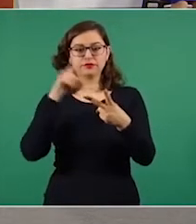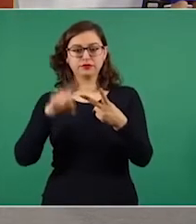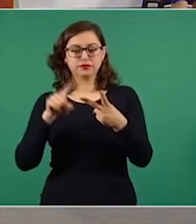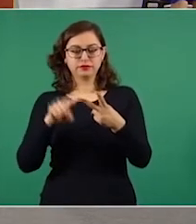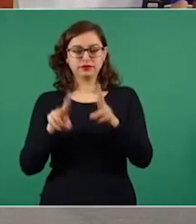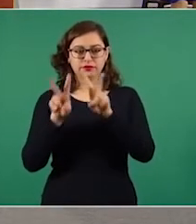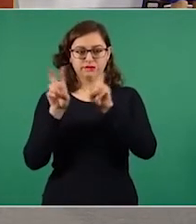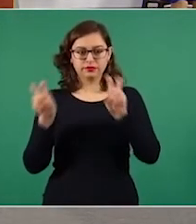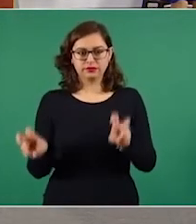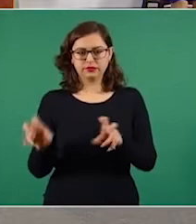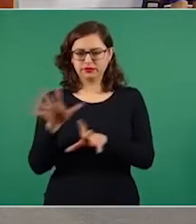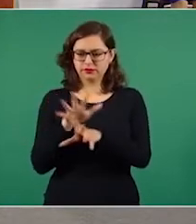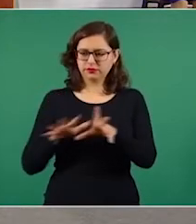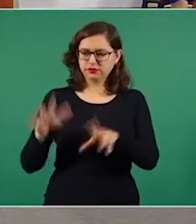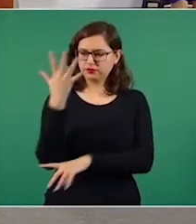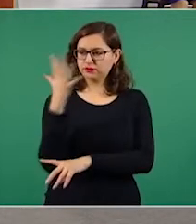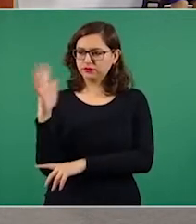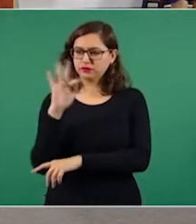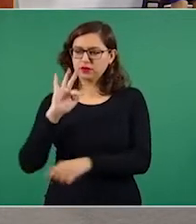protegida.